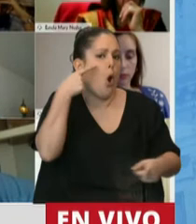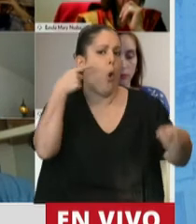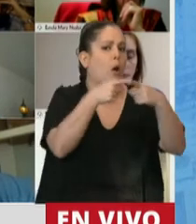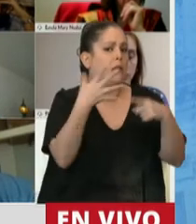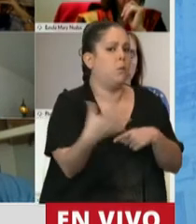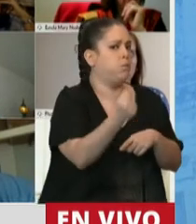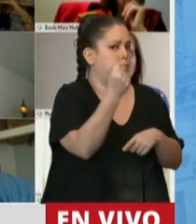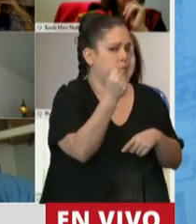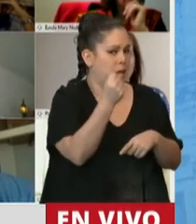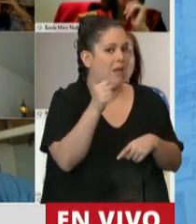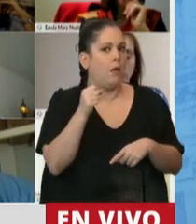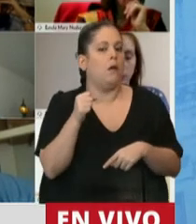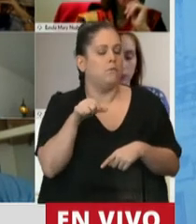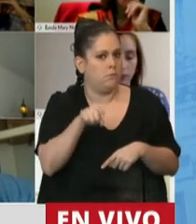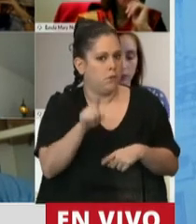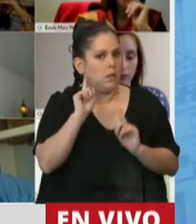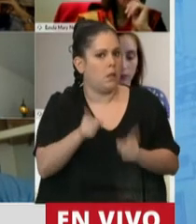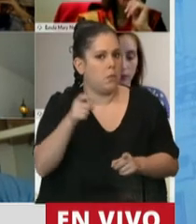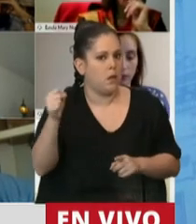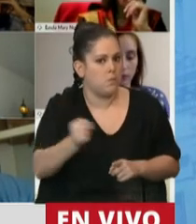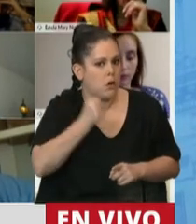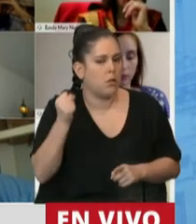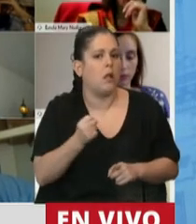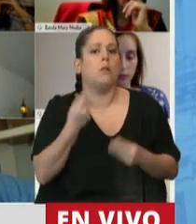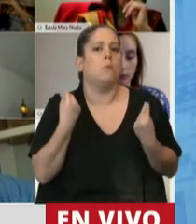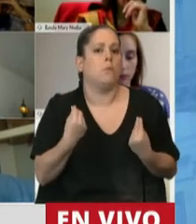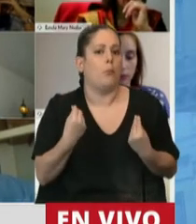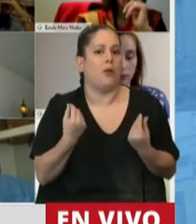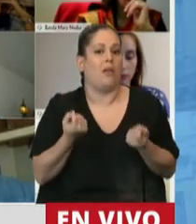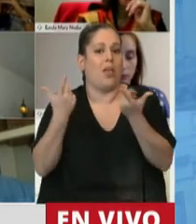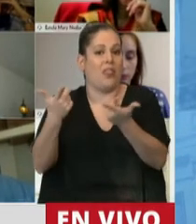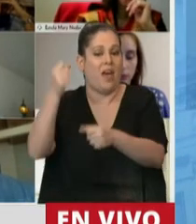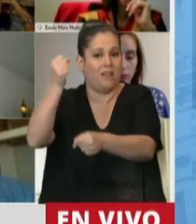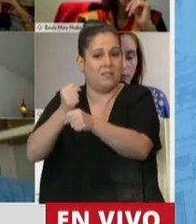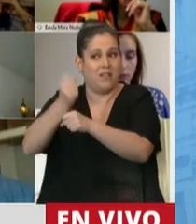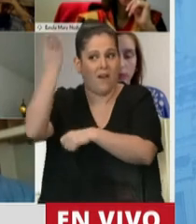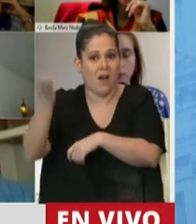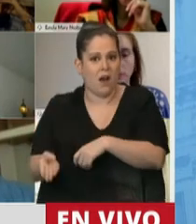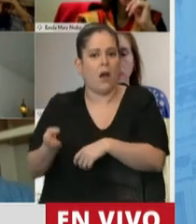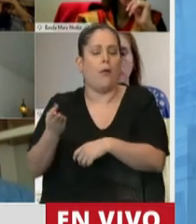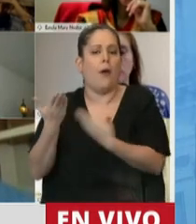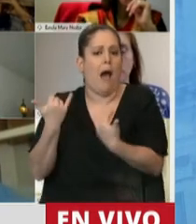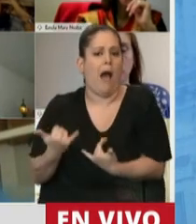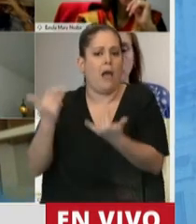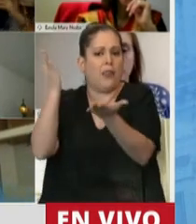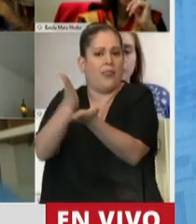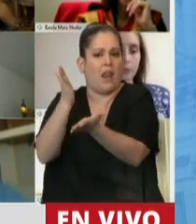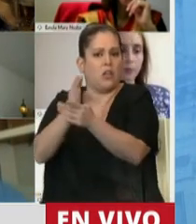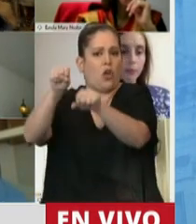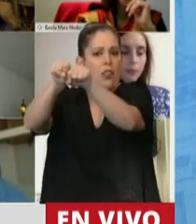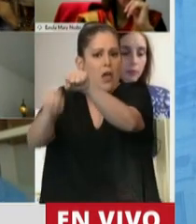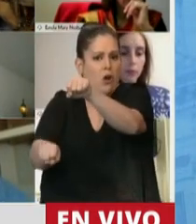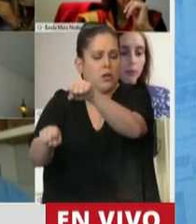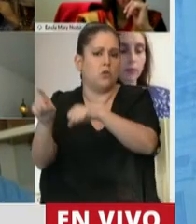Y esto también es muy importante en la medida que se garantice al trabajador la posibilidad de la desconexión y que tenga una jornada